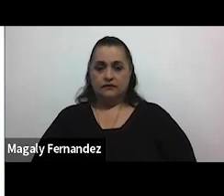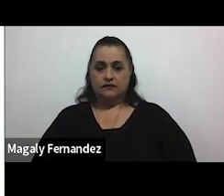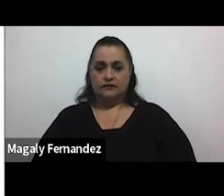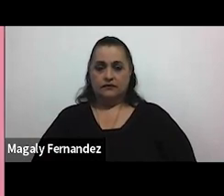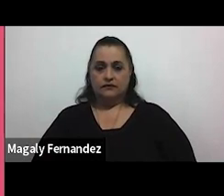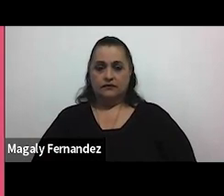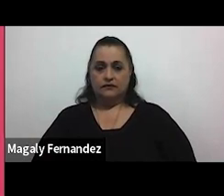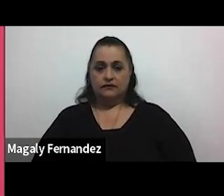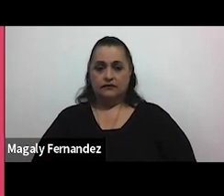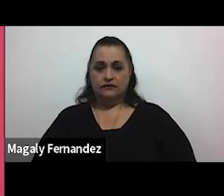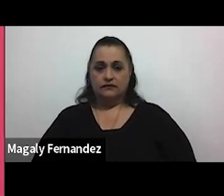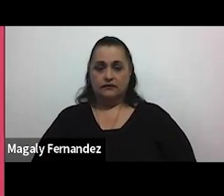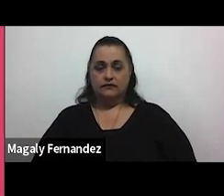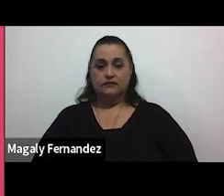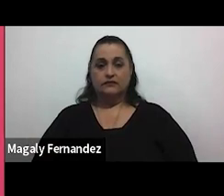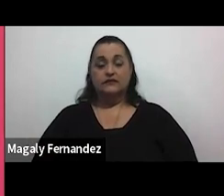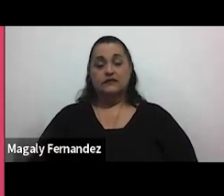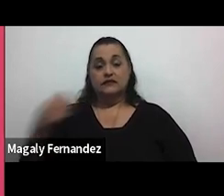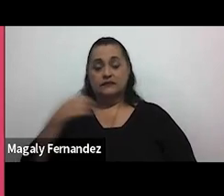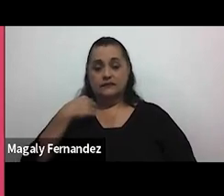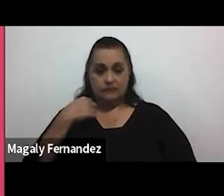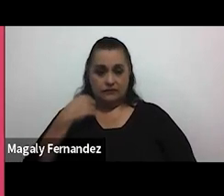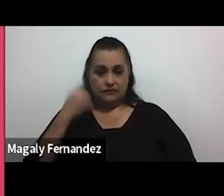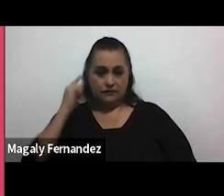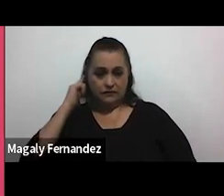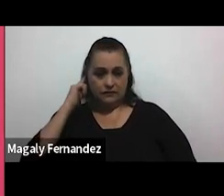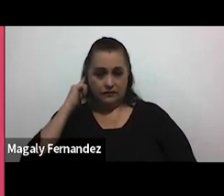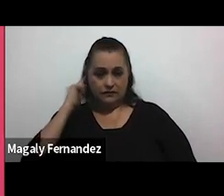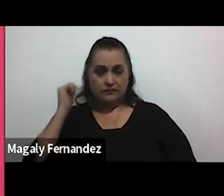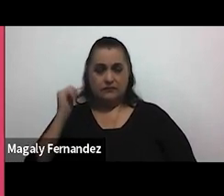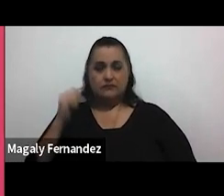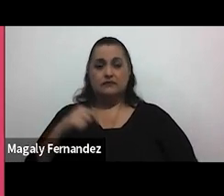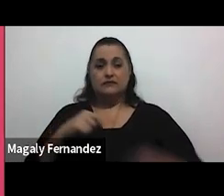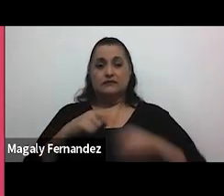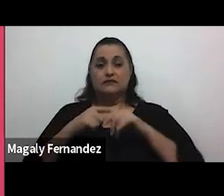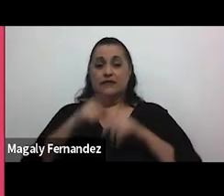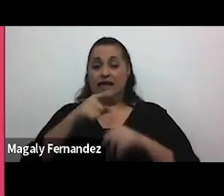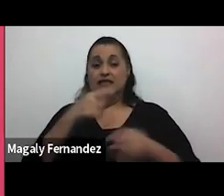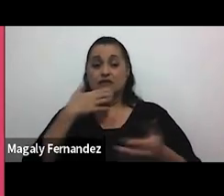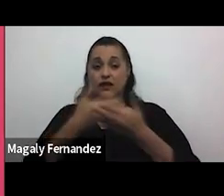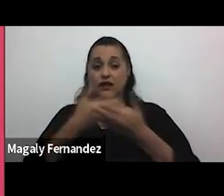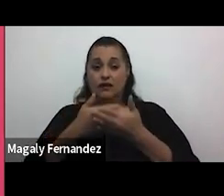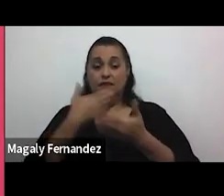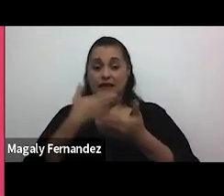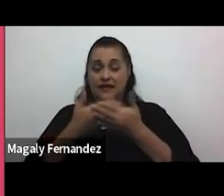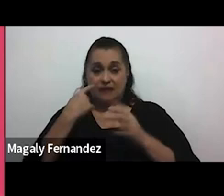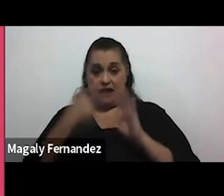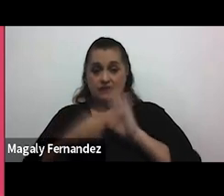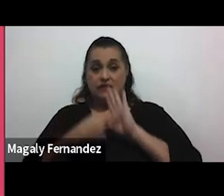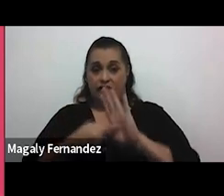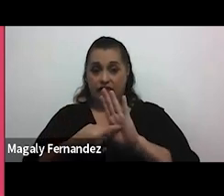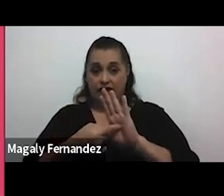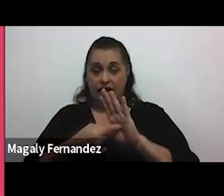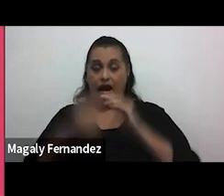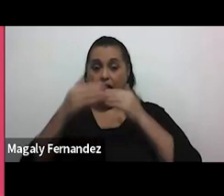yo pienso que esta historia que sale o que se revela a partir